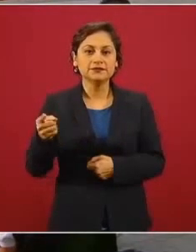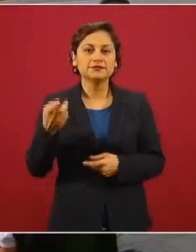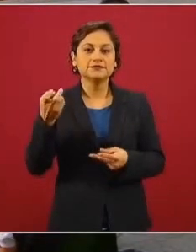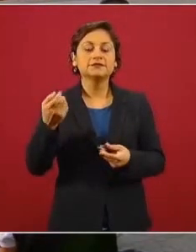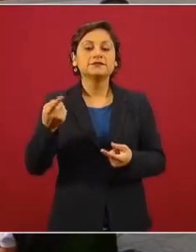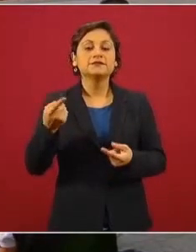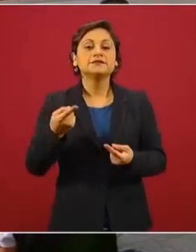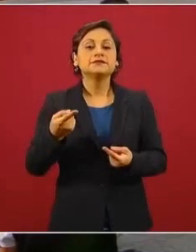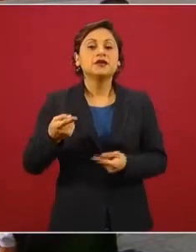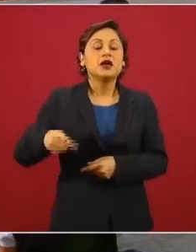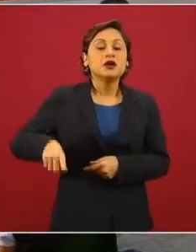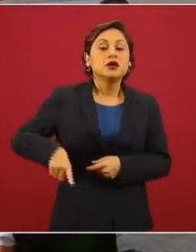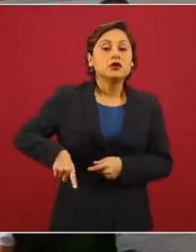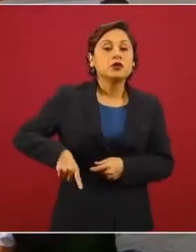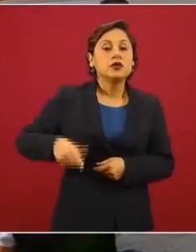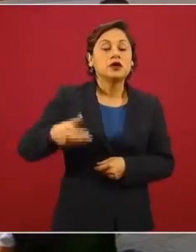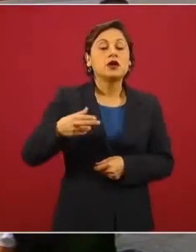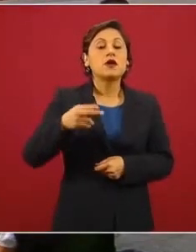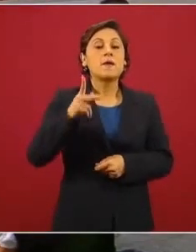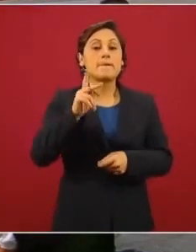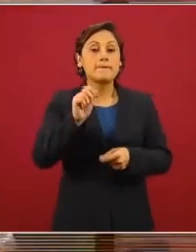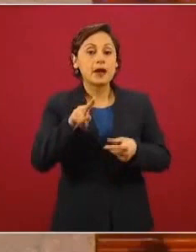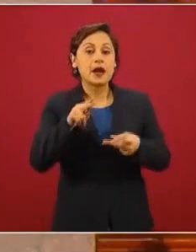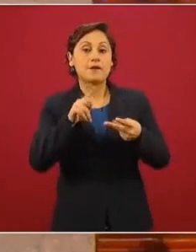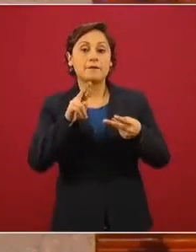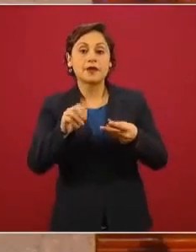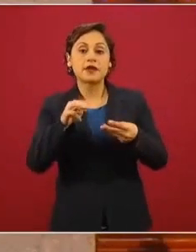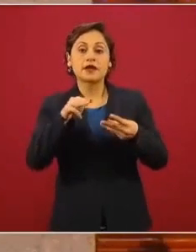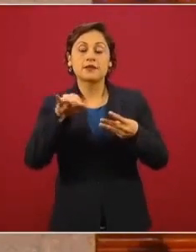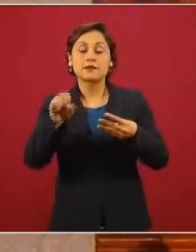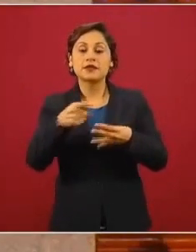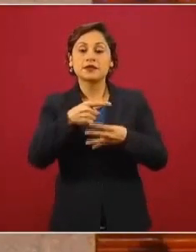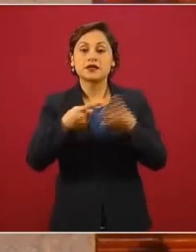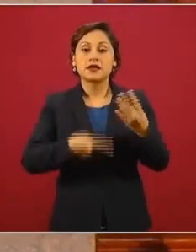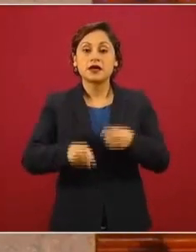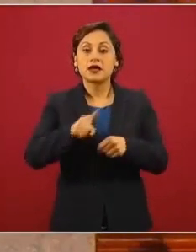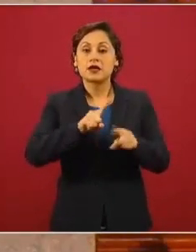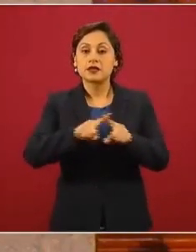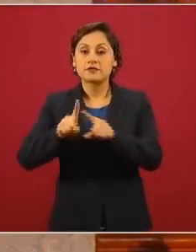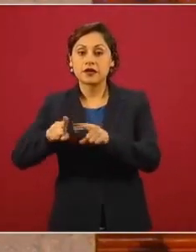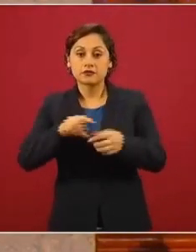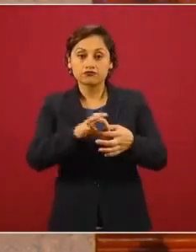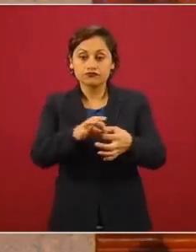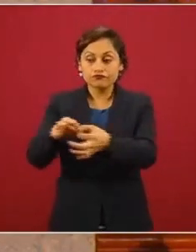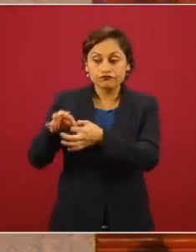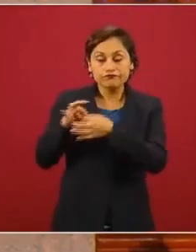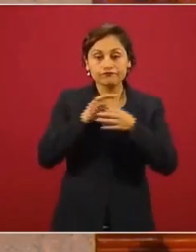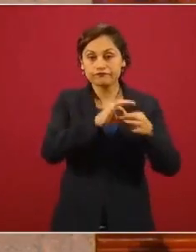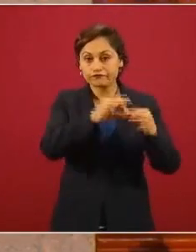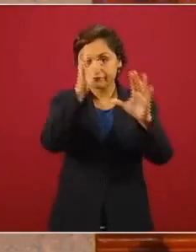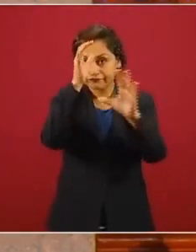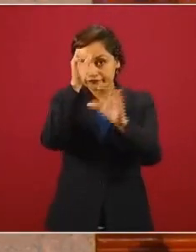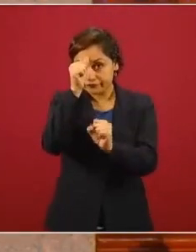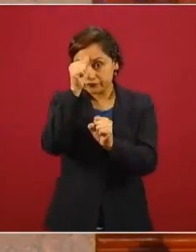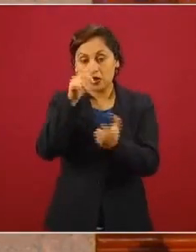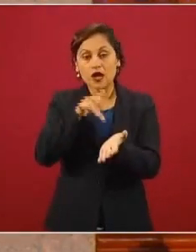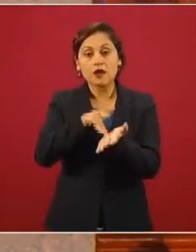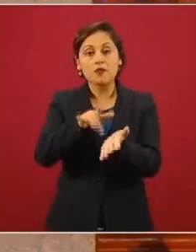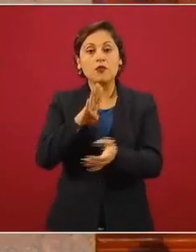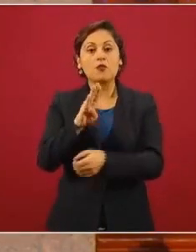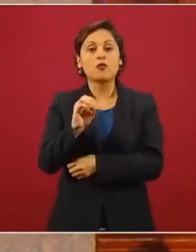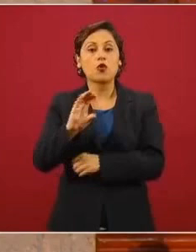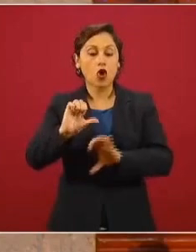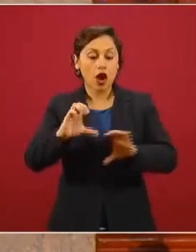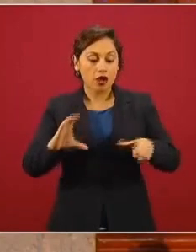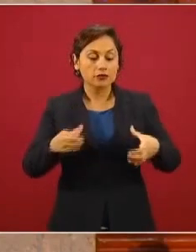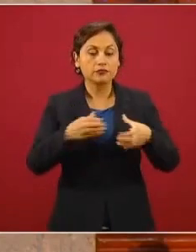el PAN, PRI, PRD y MC, acordar con los mandatarios una alianza para apoyar el BOA, tanto en los distritos